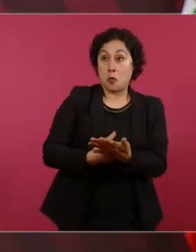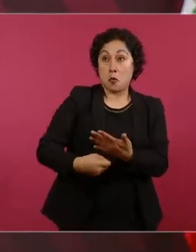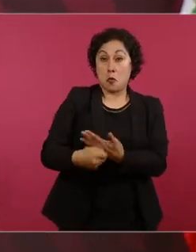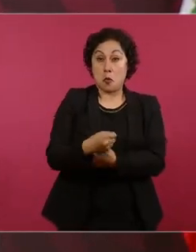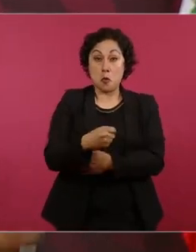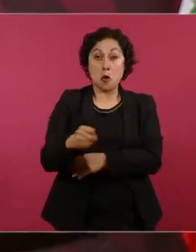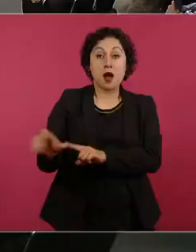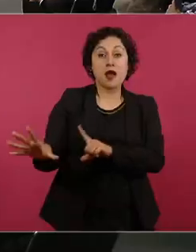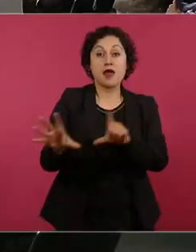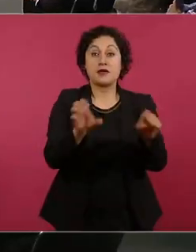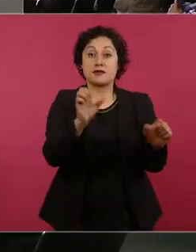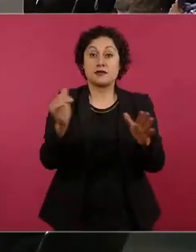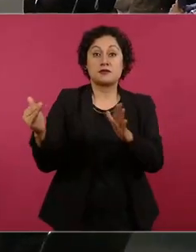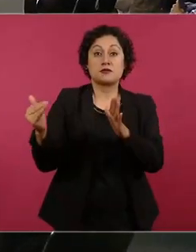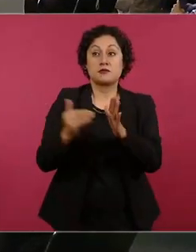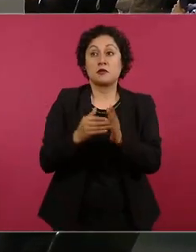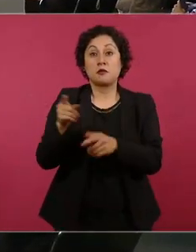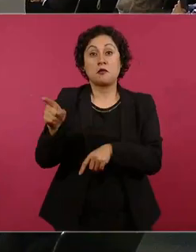digo el puro sueldo